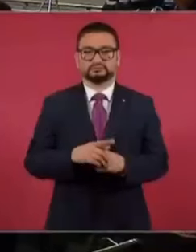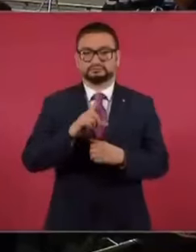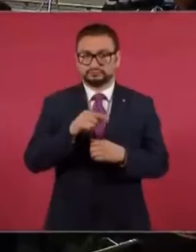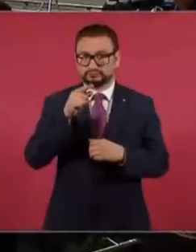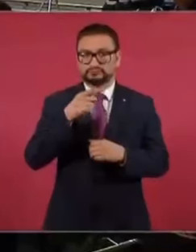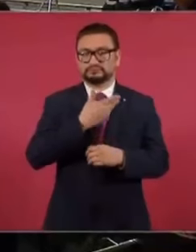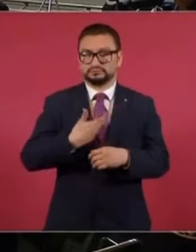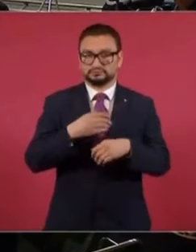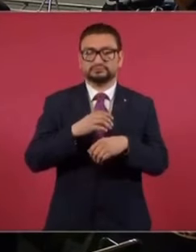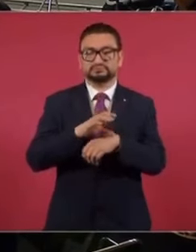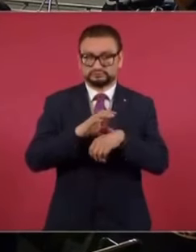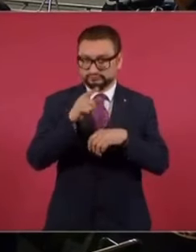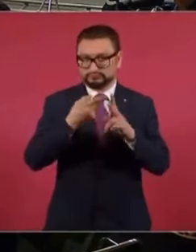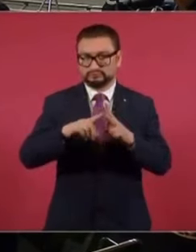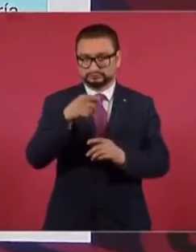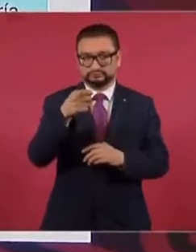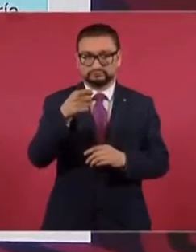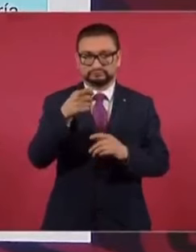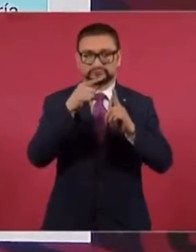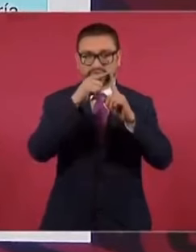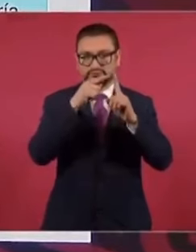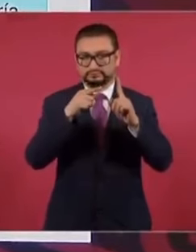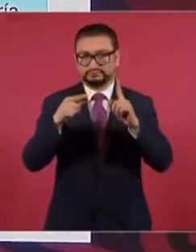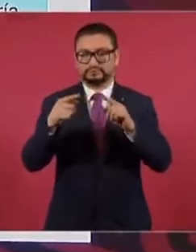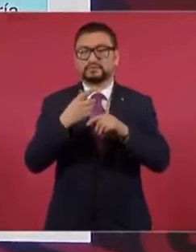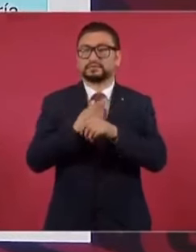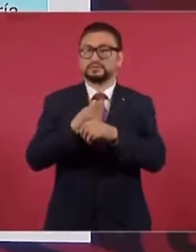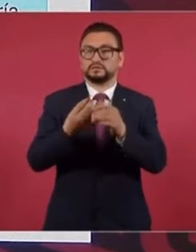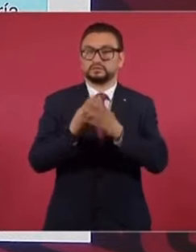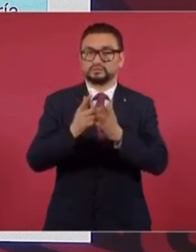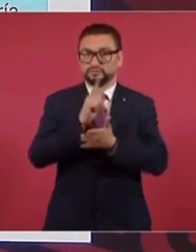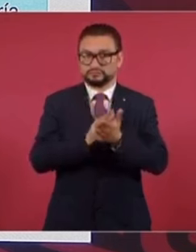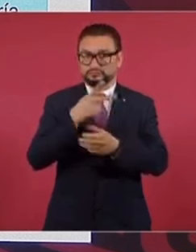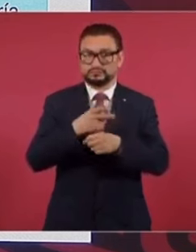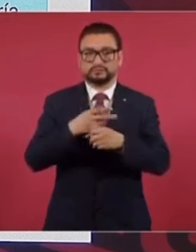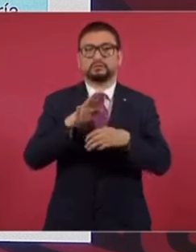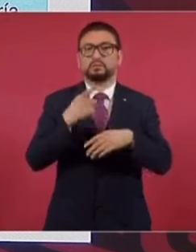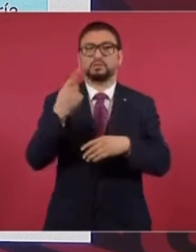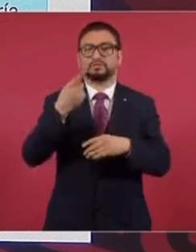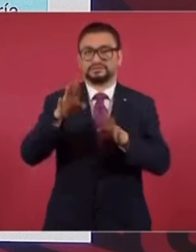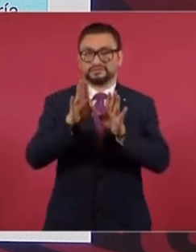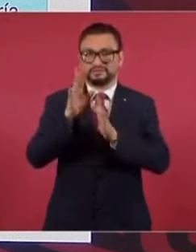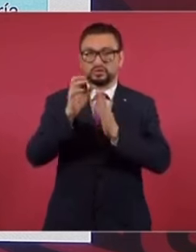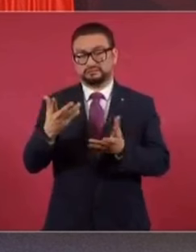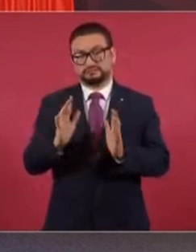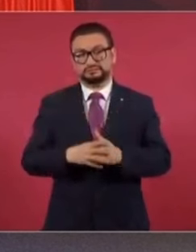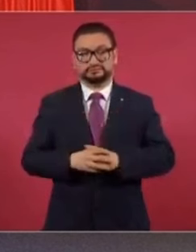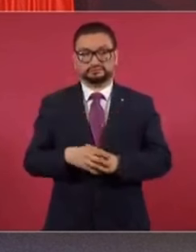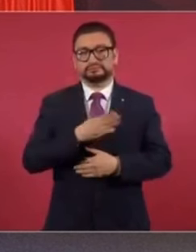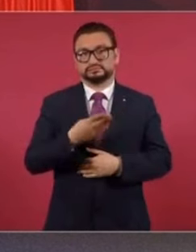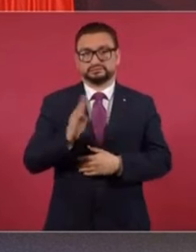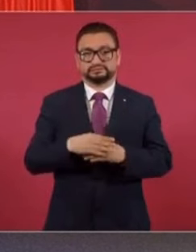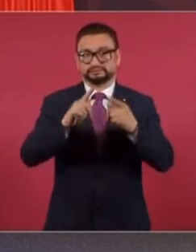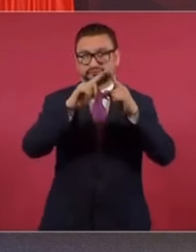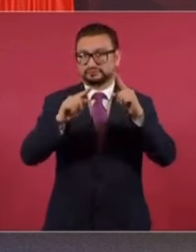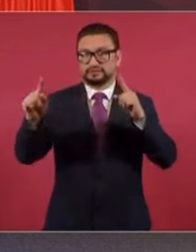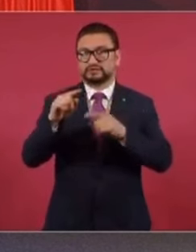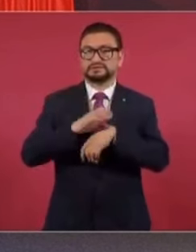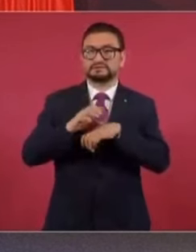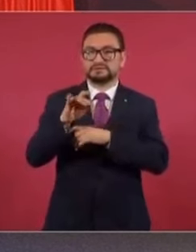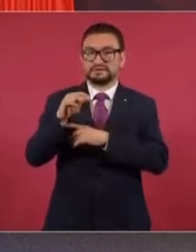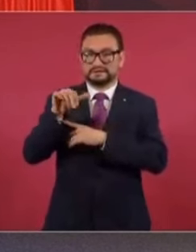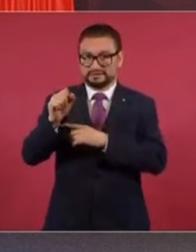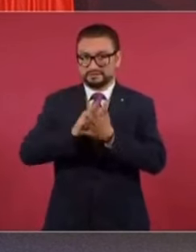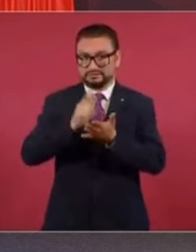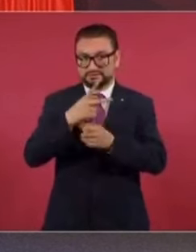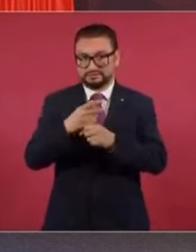ahí empezó y reforma una ley secundaria, todo esto por los constitucionalistas. Bueno, Salinas con una ley secundaria